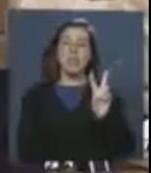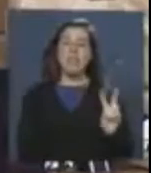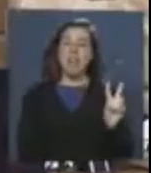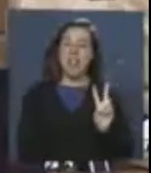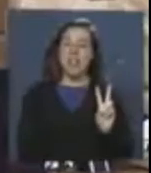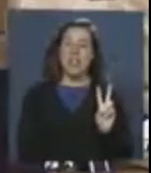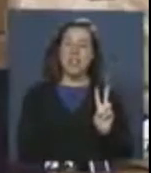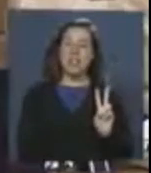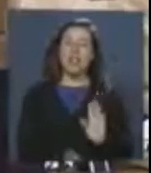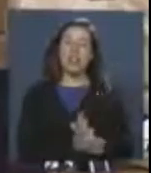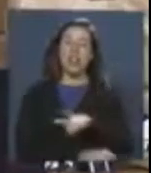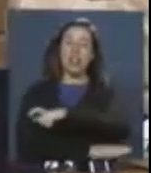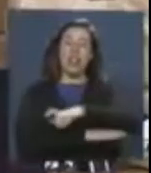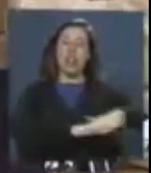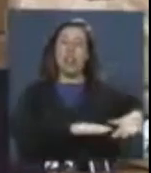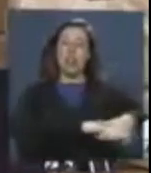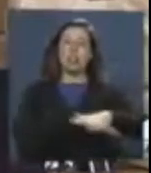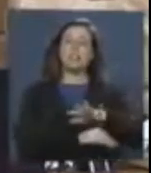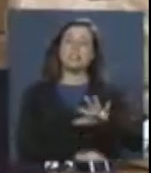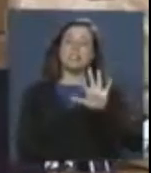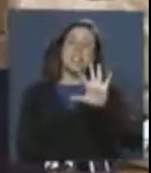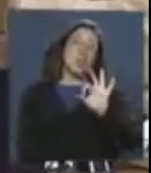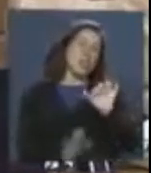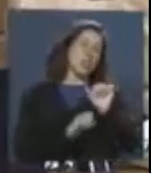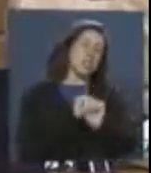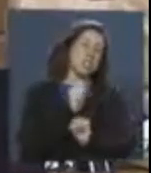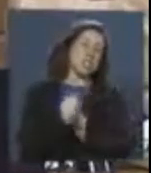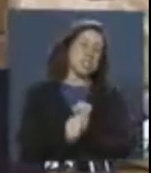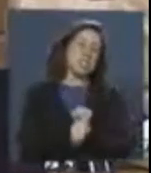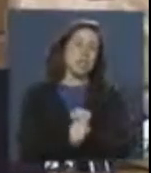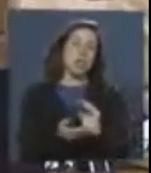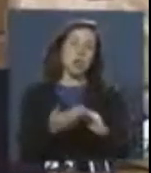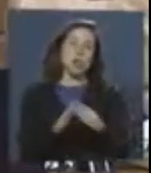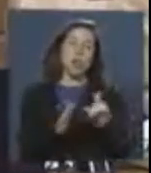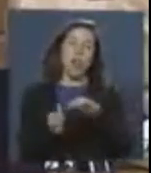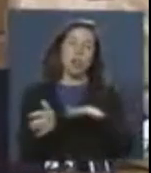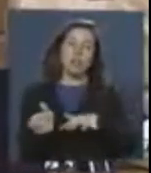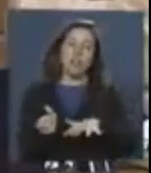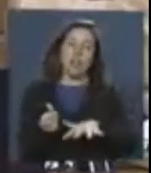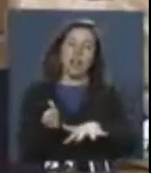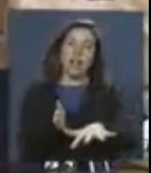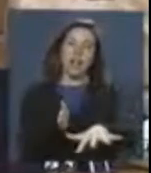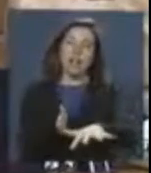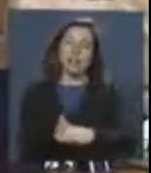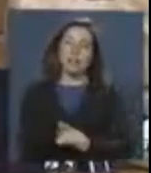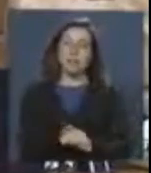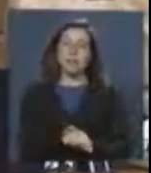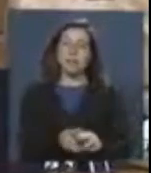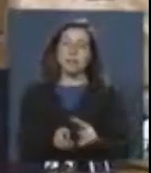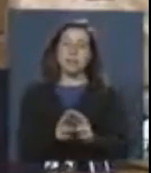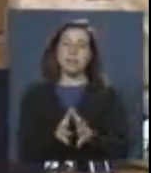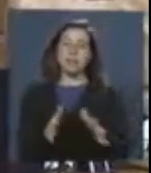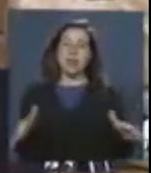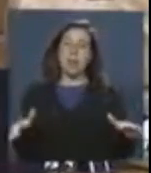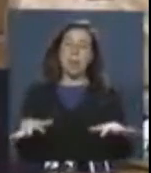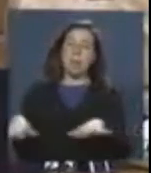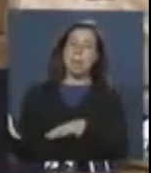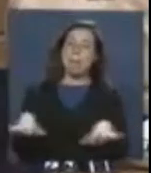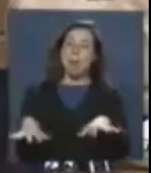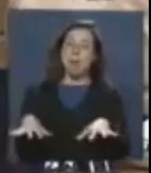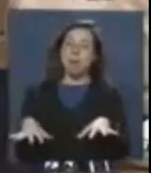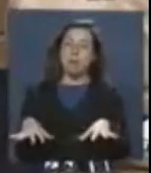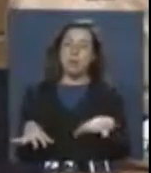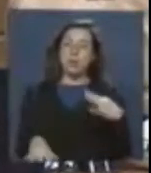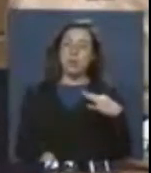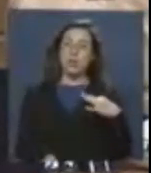sector costero. Desde hace 5 o 6 años la comunidad de los Ríos ha hecho un gran movimiento ciudadano,